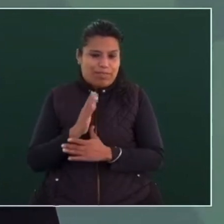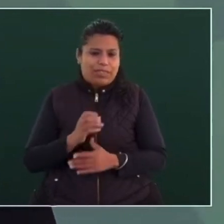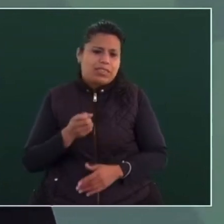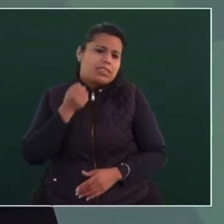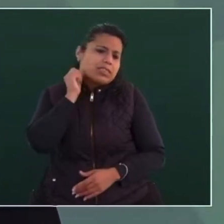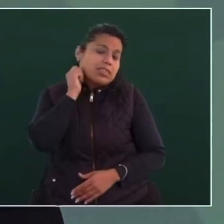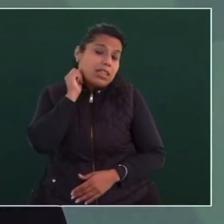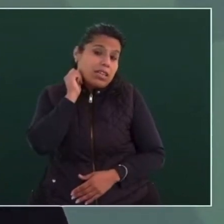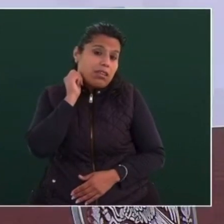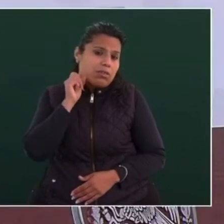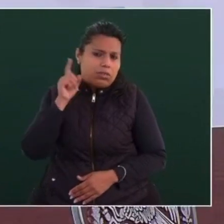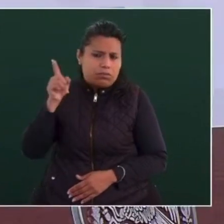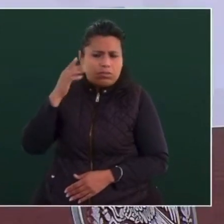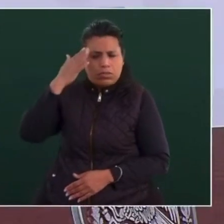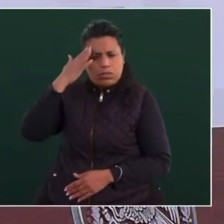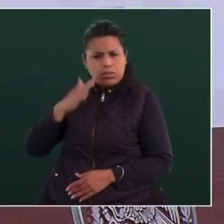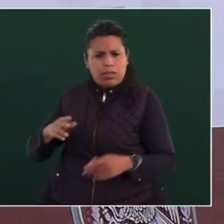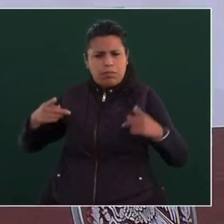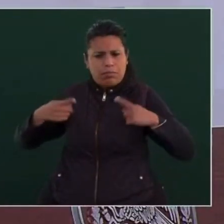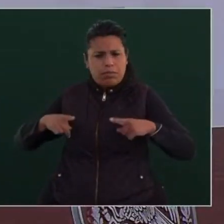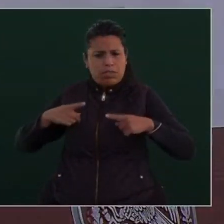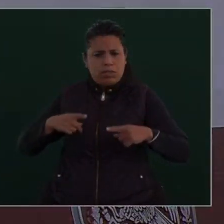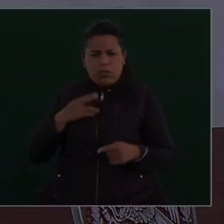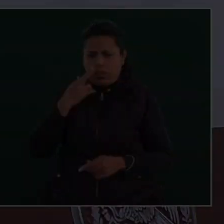son gente responsable.